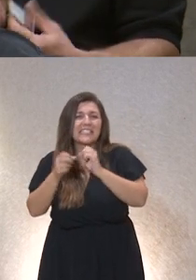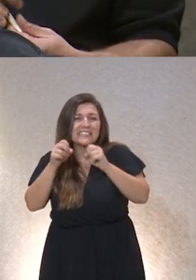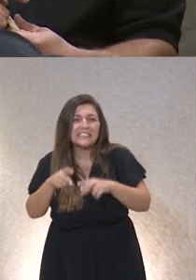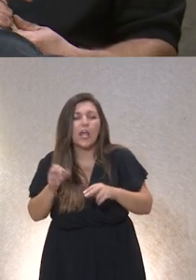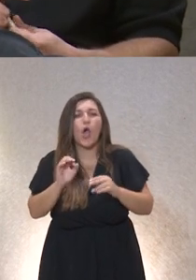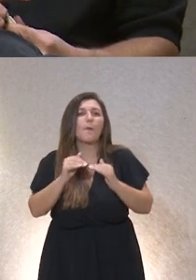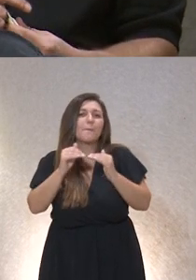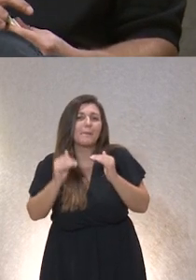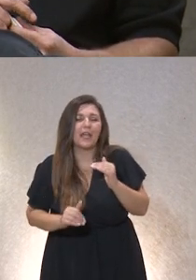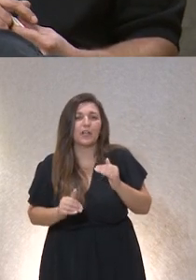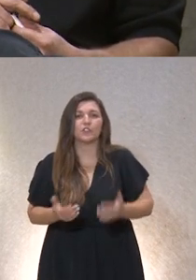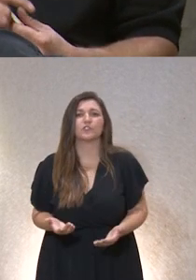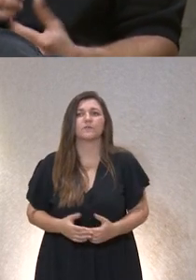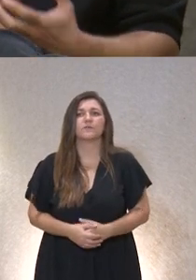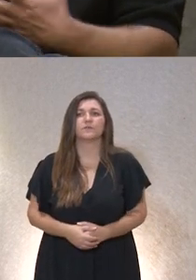menos restrictivo